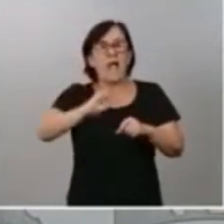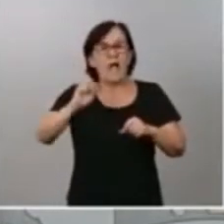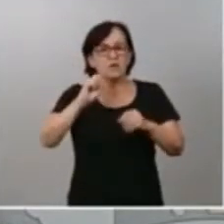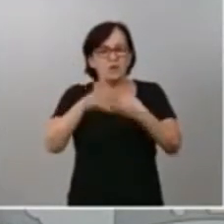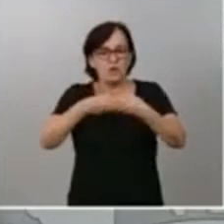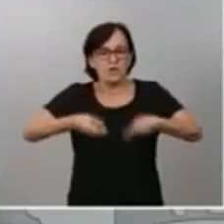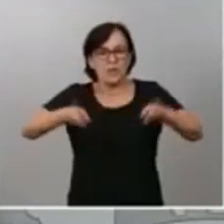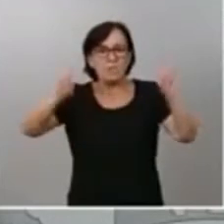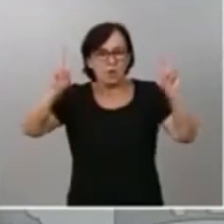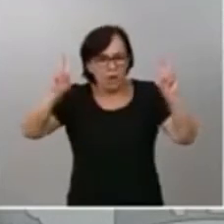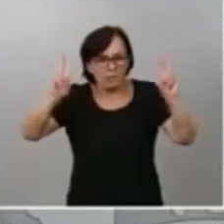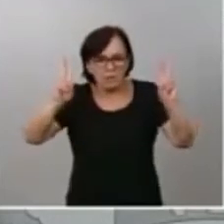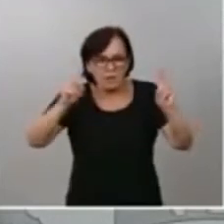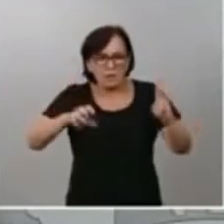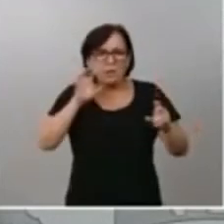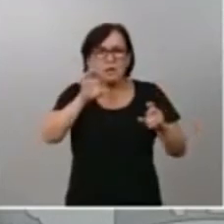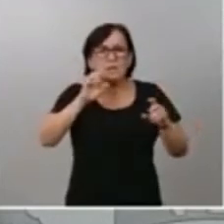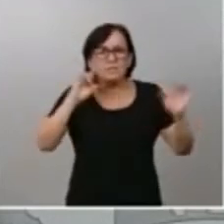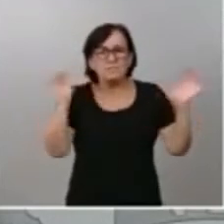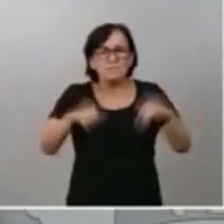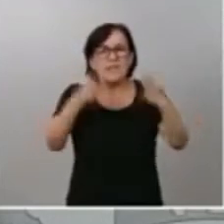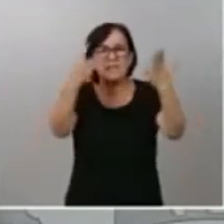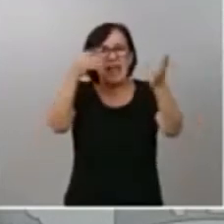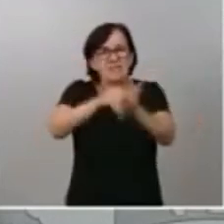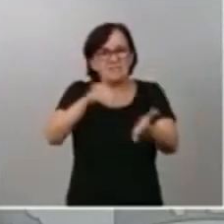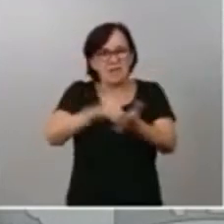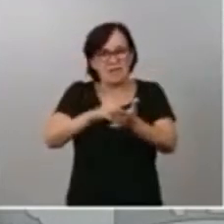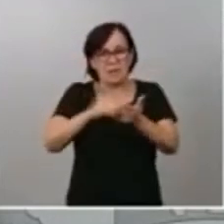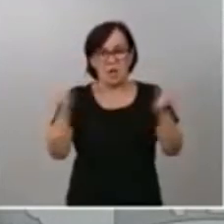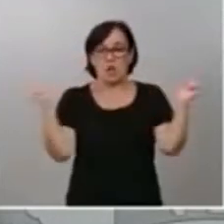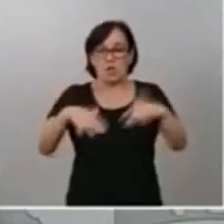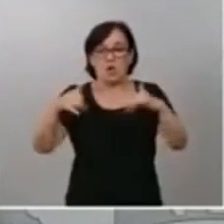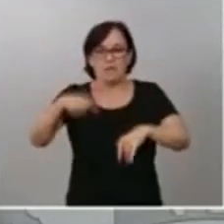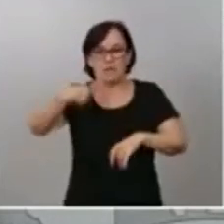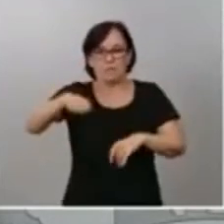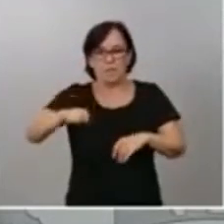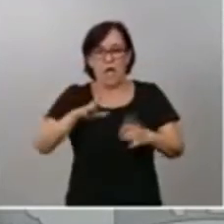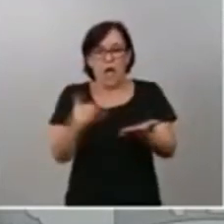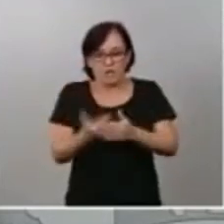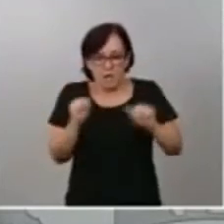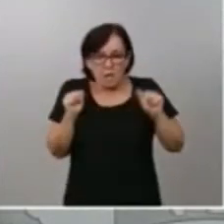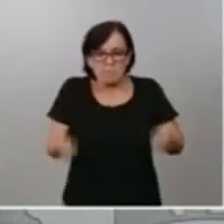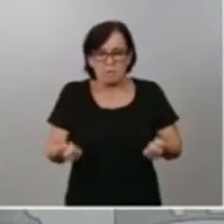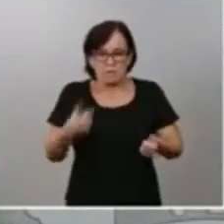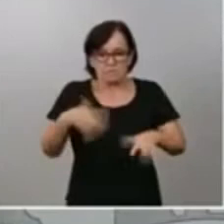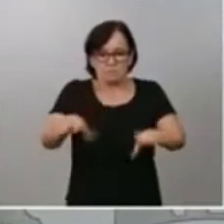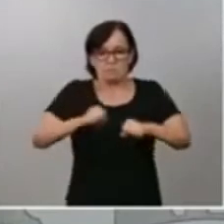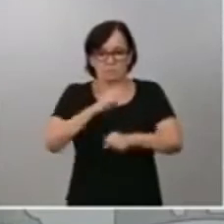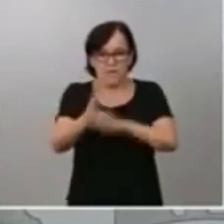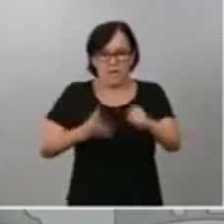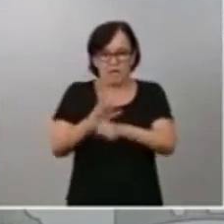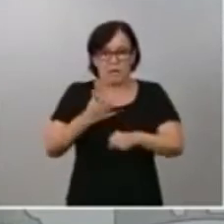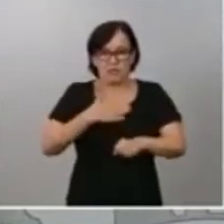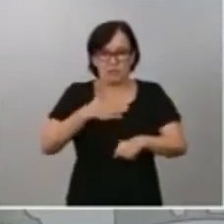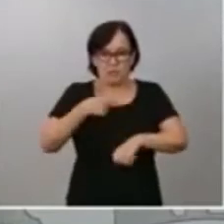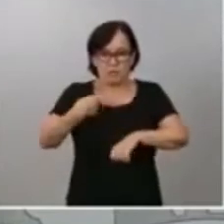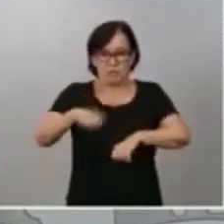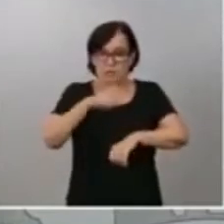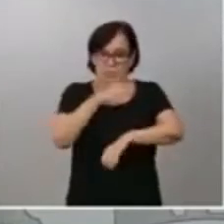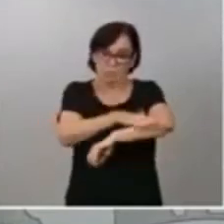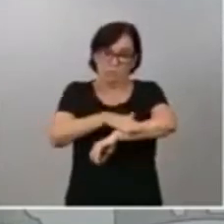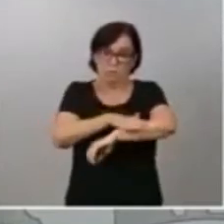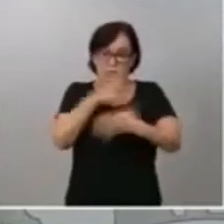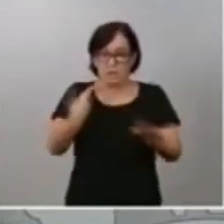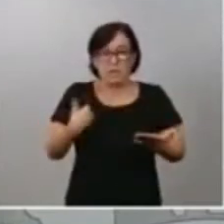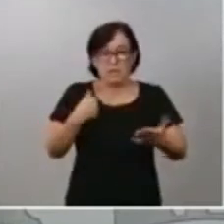se reunieron en seis ocasiones la conferencia de presidentes hasta que iniciamos esta presente legislatura. Desde entonces, en estos poco más de seis